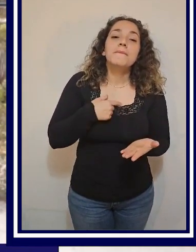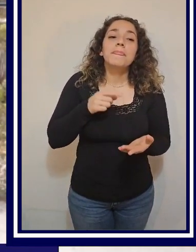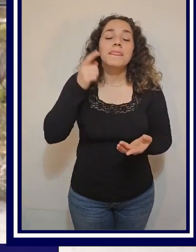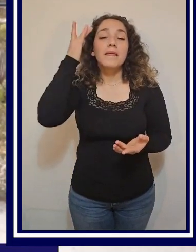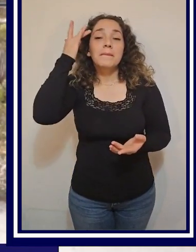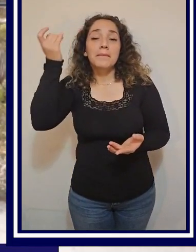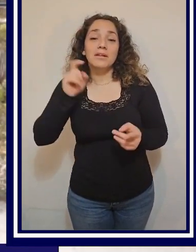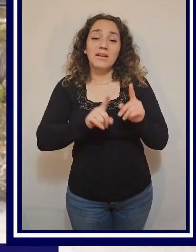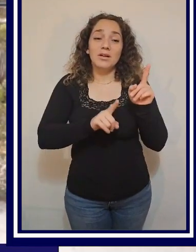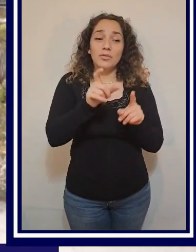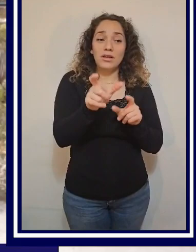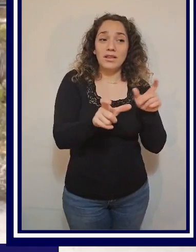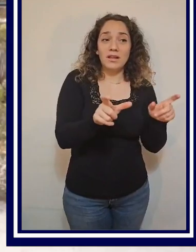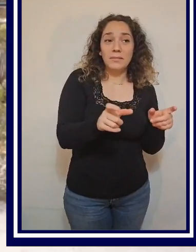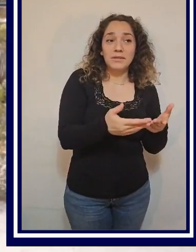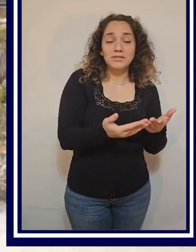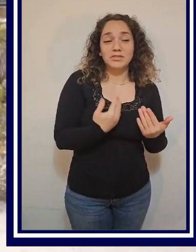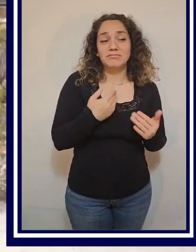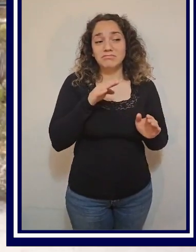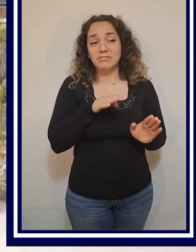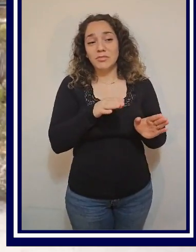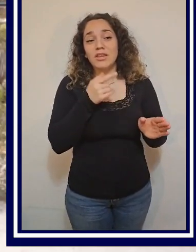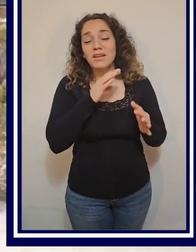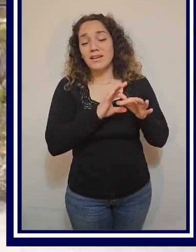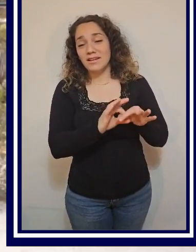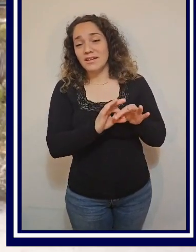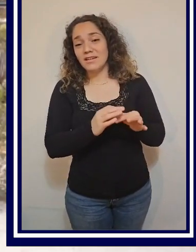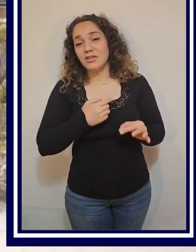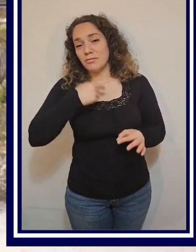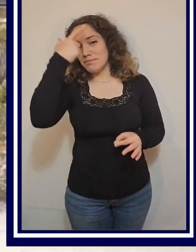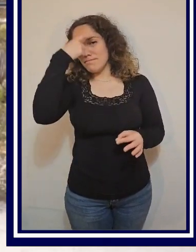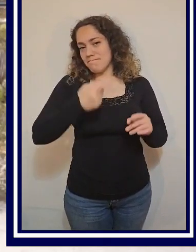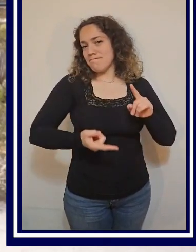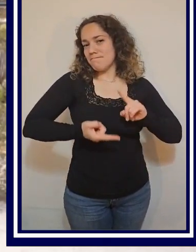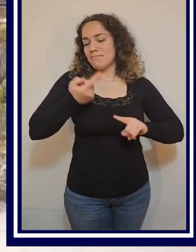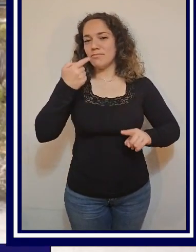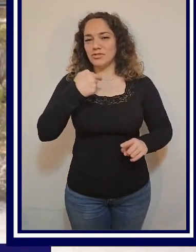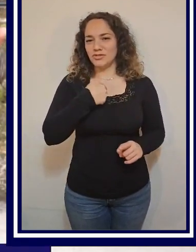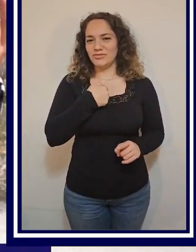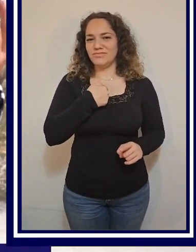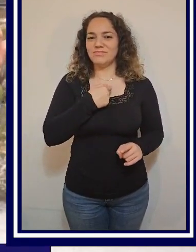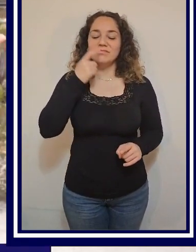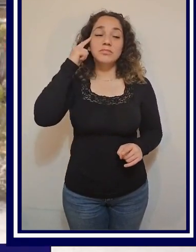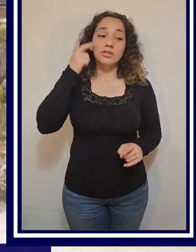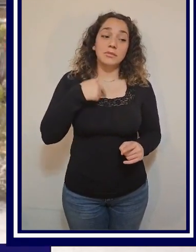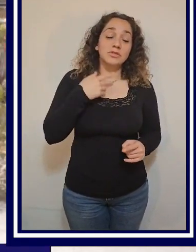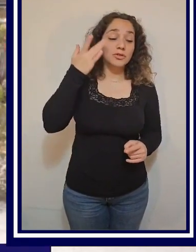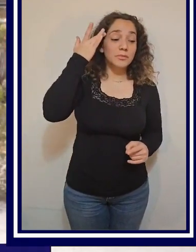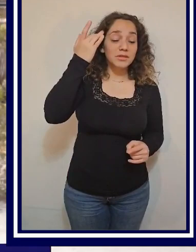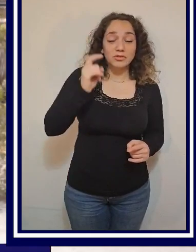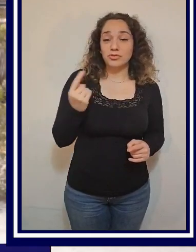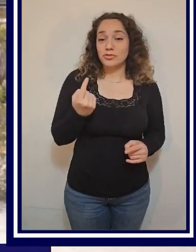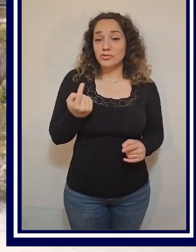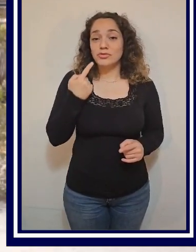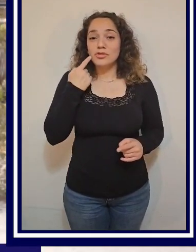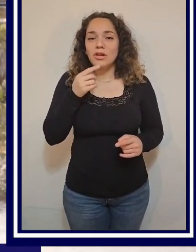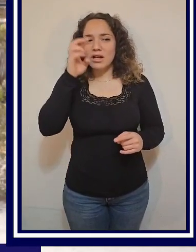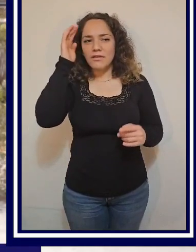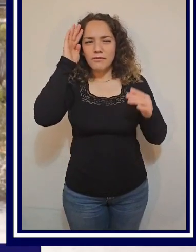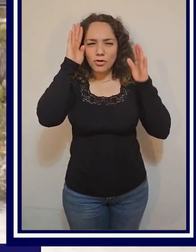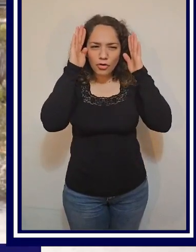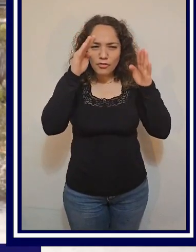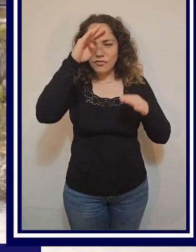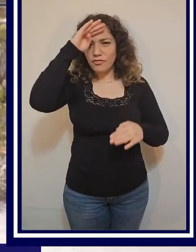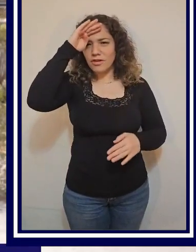Creo que a una de esas personas sería a mí misma porque creo que he sido yo la que he creído en este